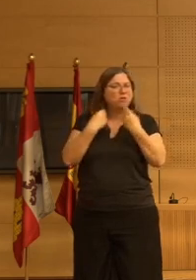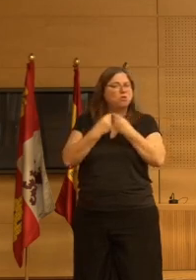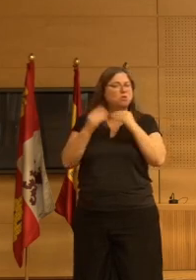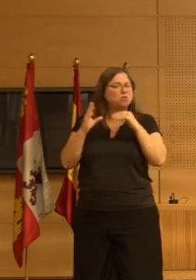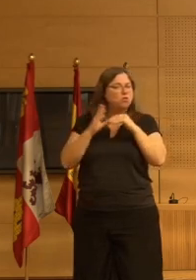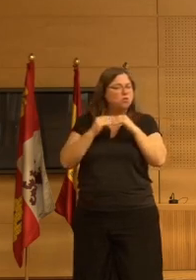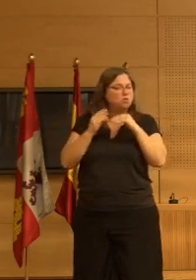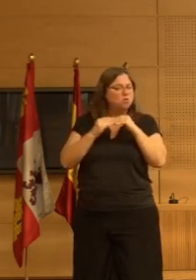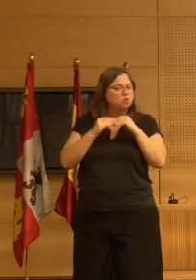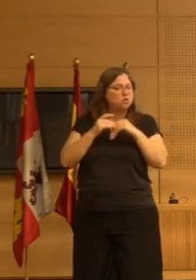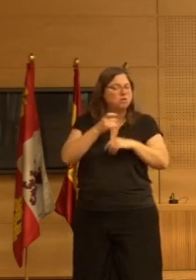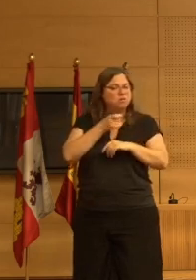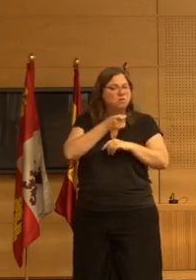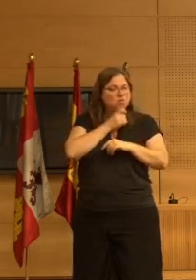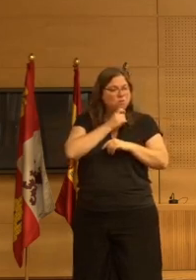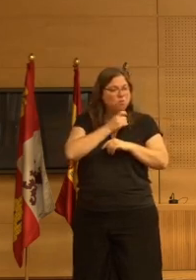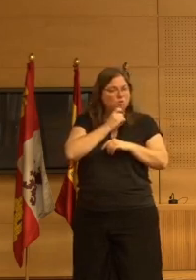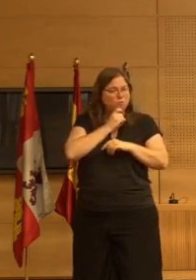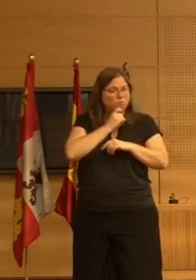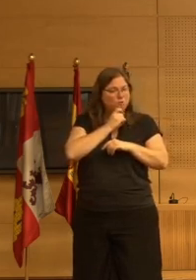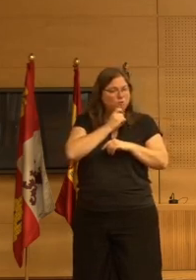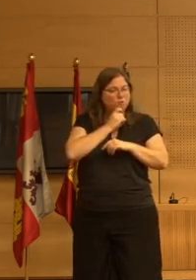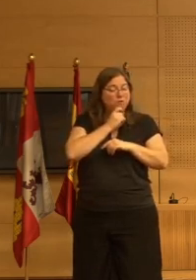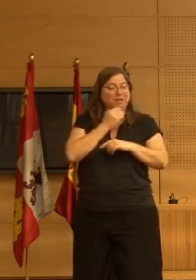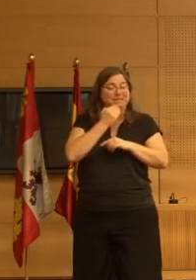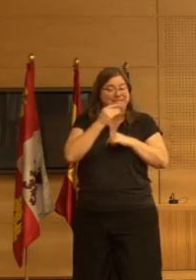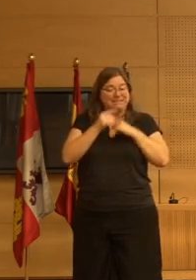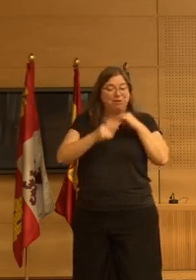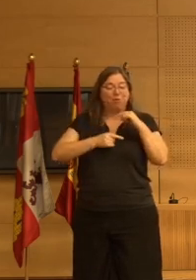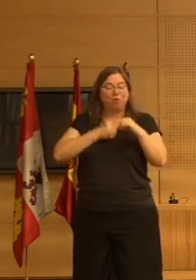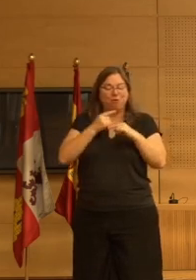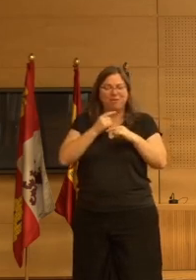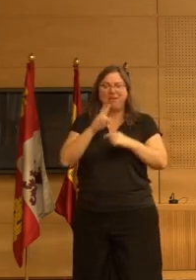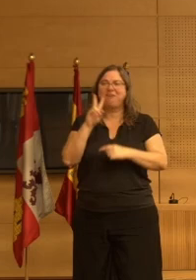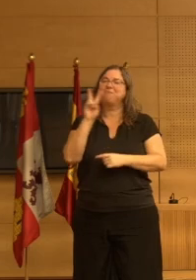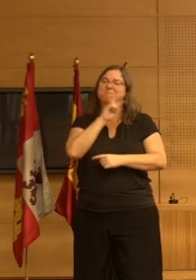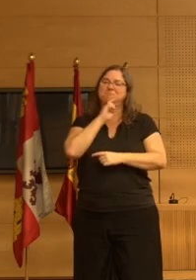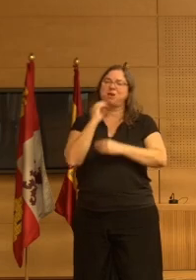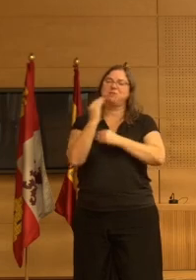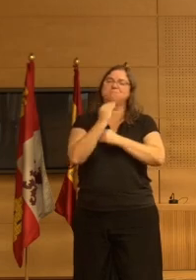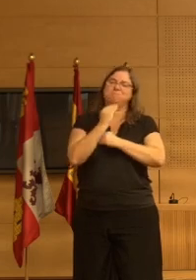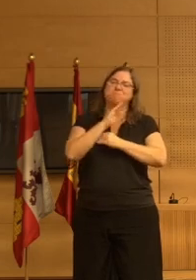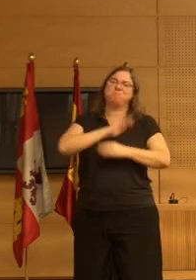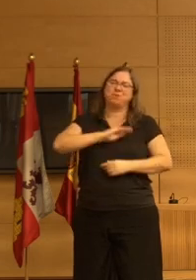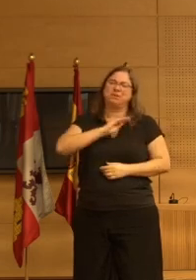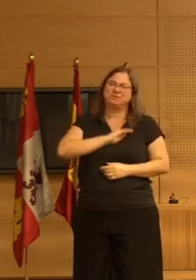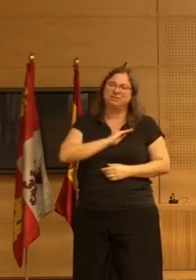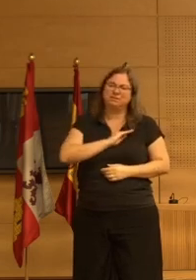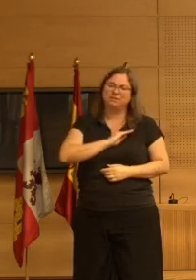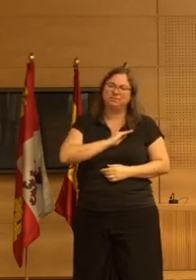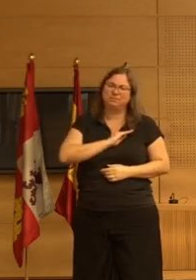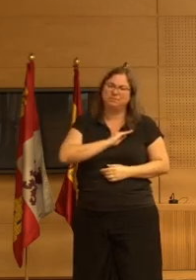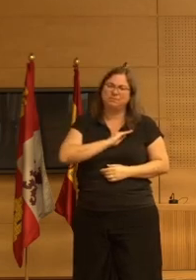demás solo eso ya tiene un efecto profiláctico muy importante entonces